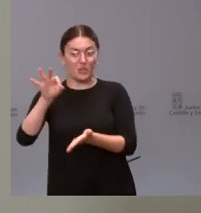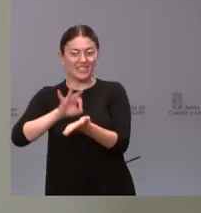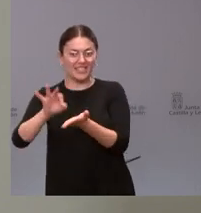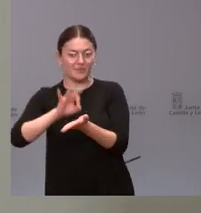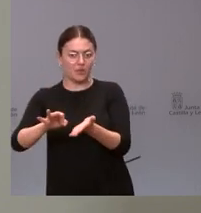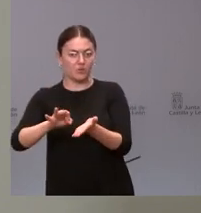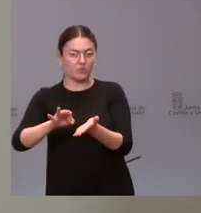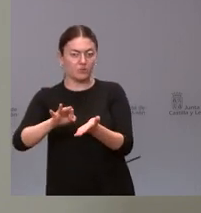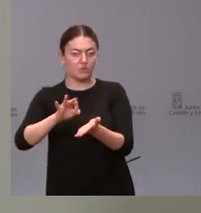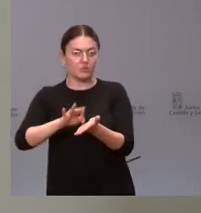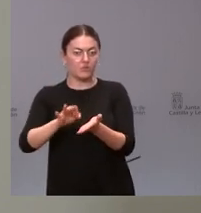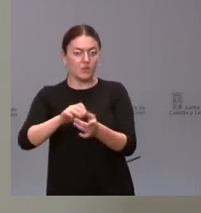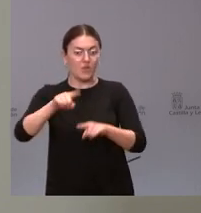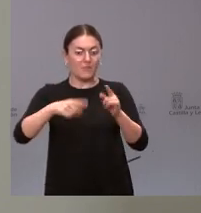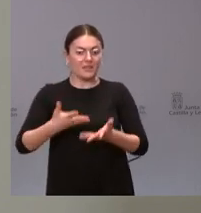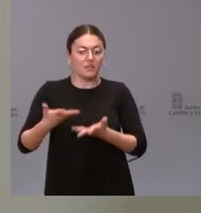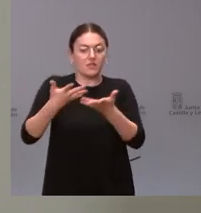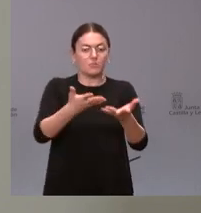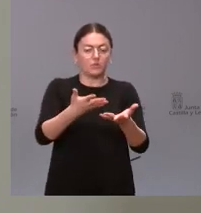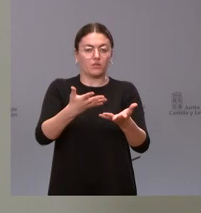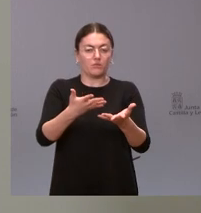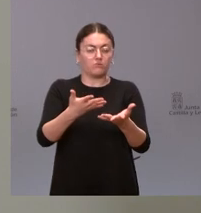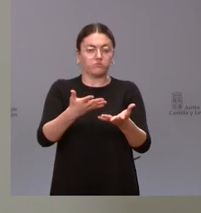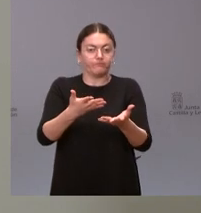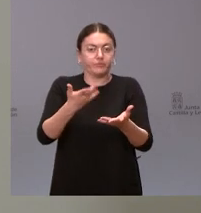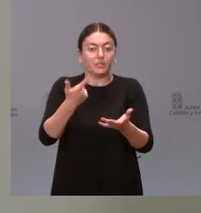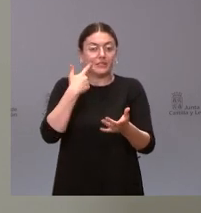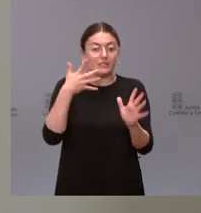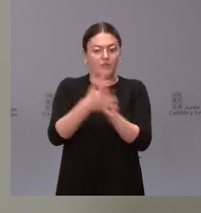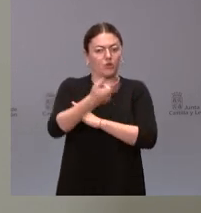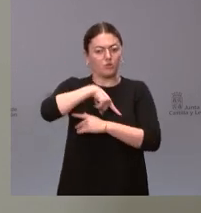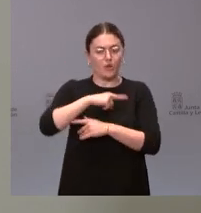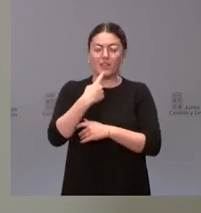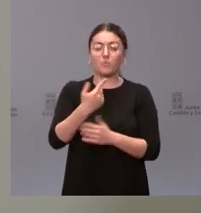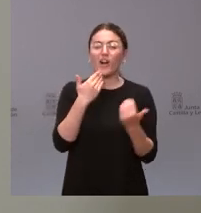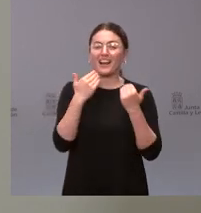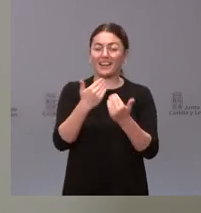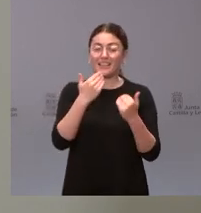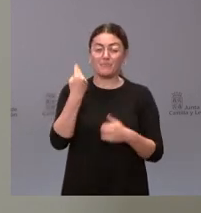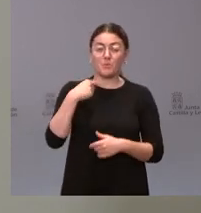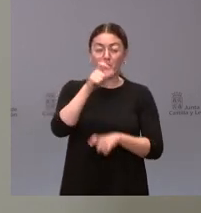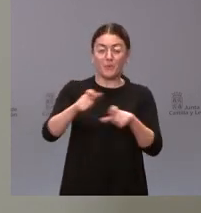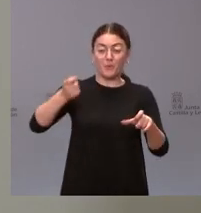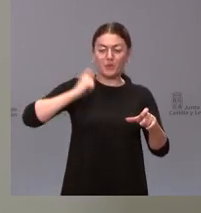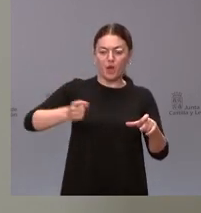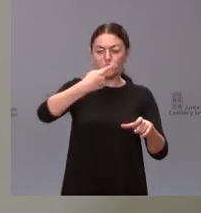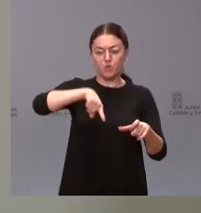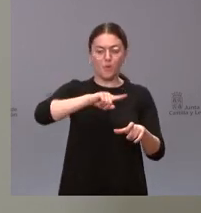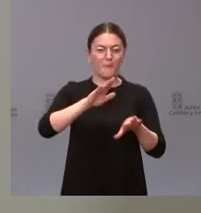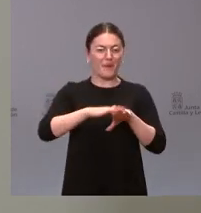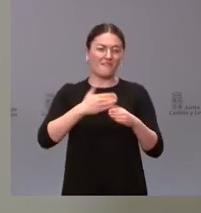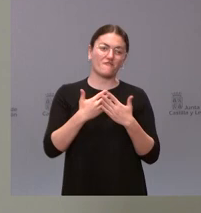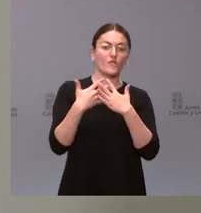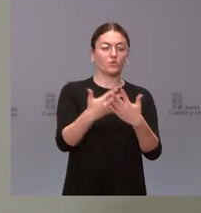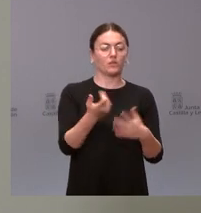de la disposición del mismo a abordar este reto nosotros desde aquí lo que hacemos es agradecer a todos los profesionales que den el paso también a los que no lo dan